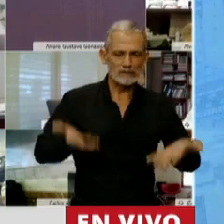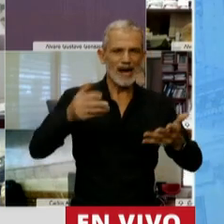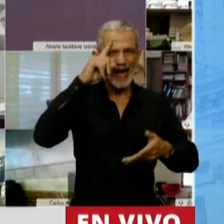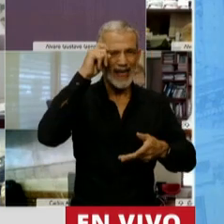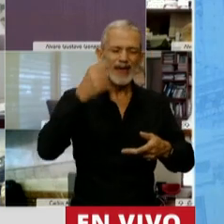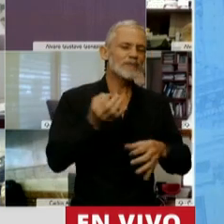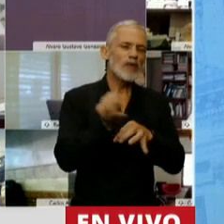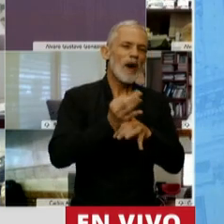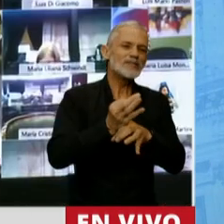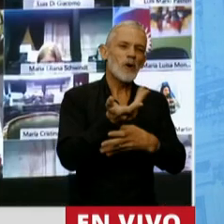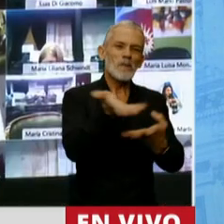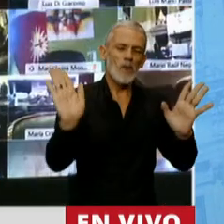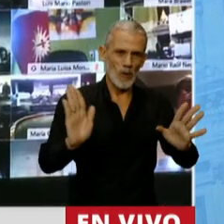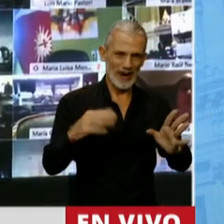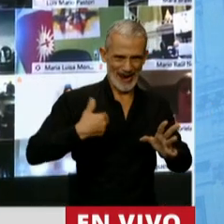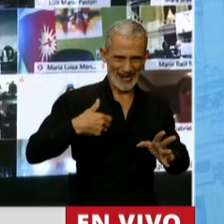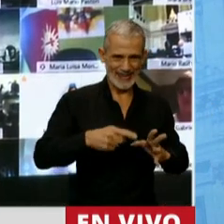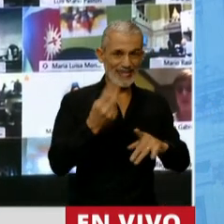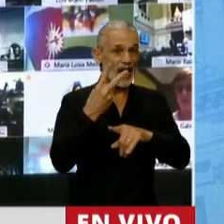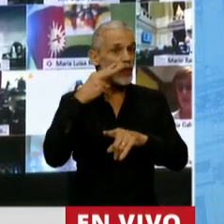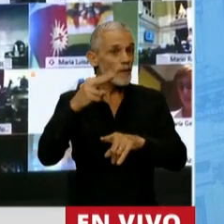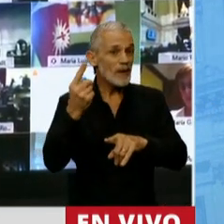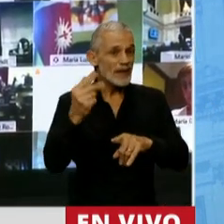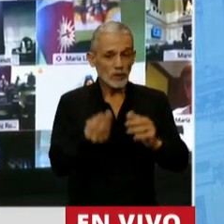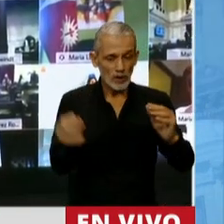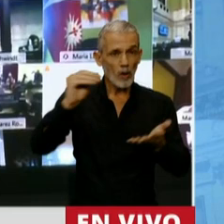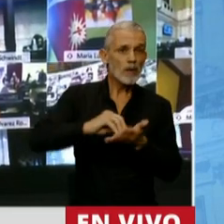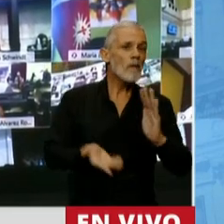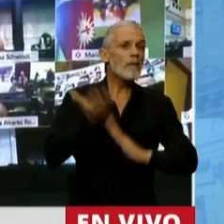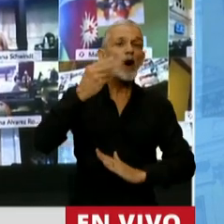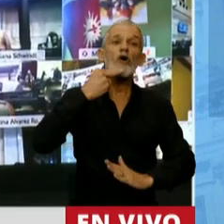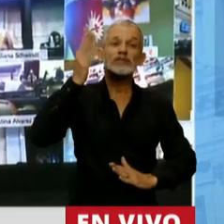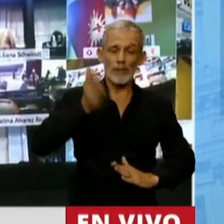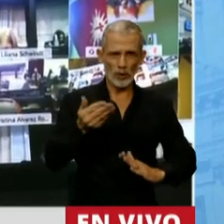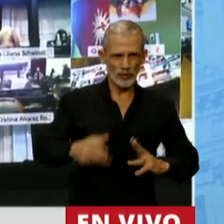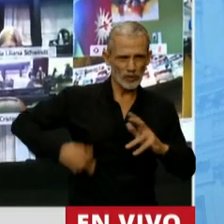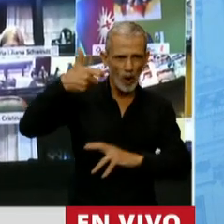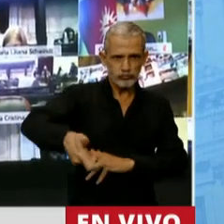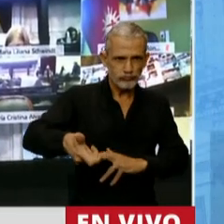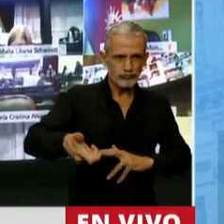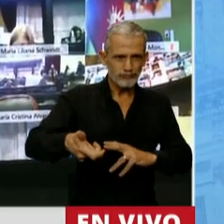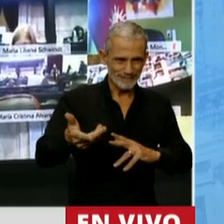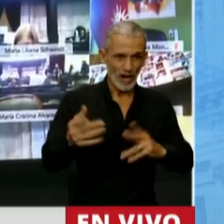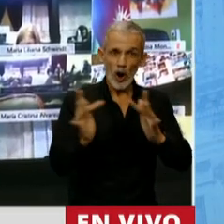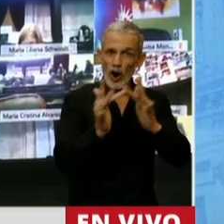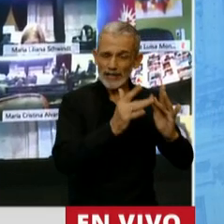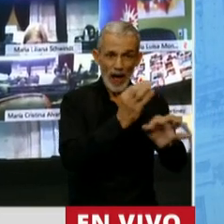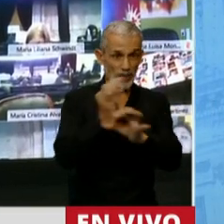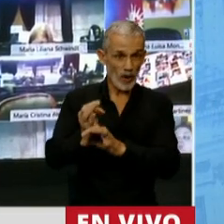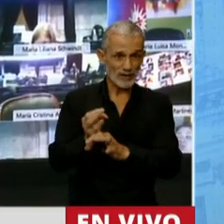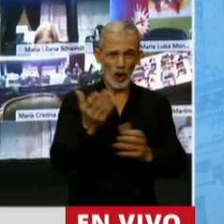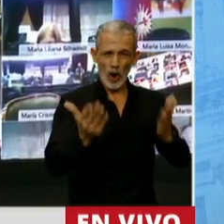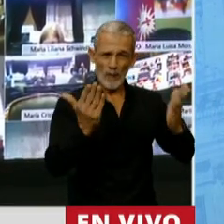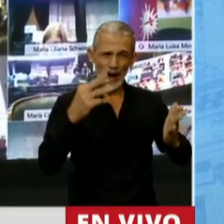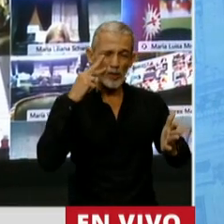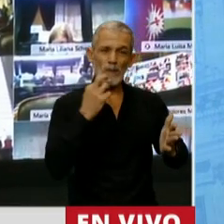educación pública argentina. en 2021 se incrementará 11% la inversión real en educación y conectividad respecto a